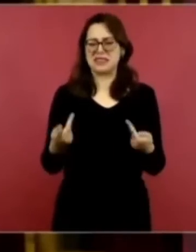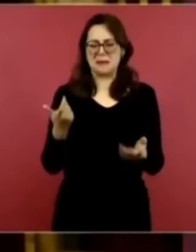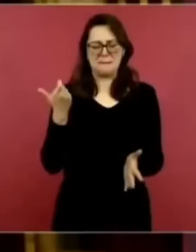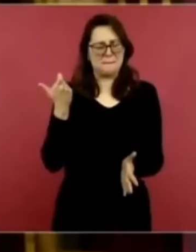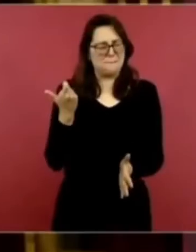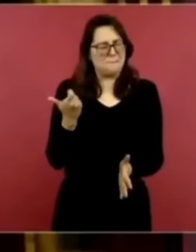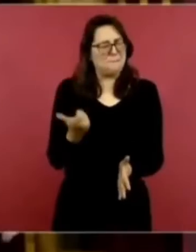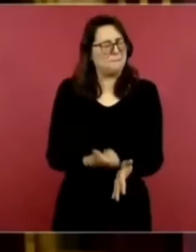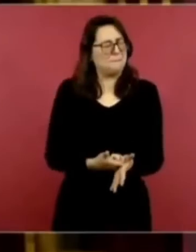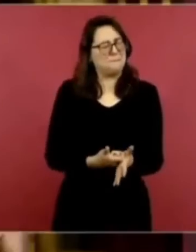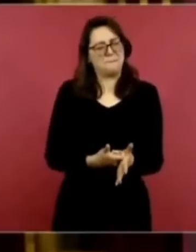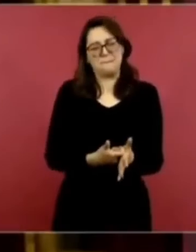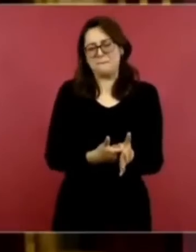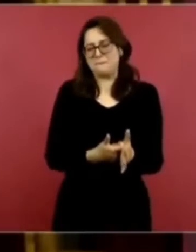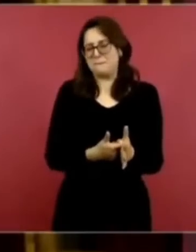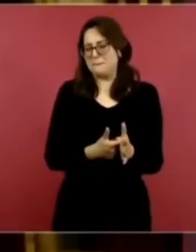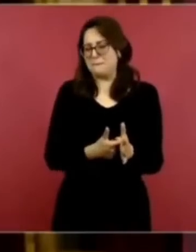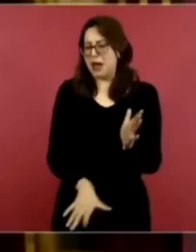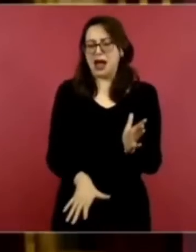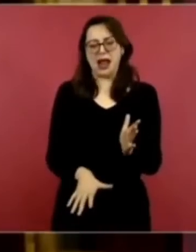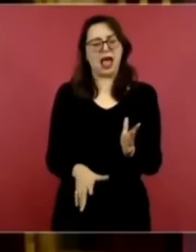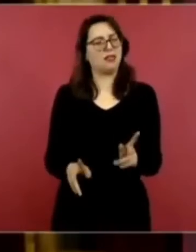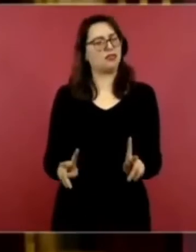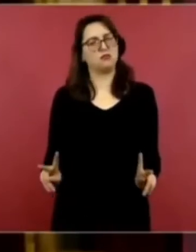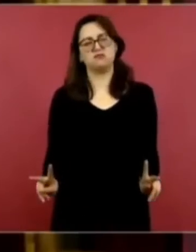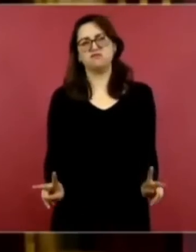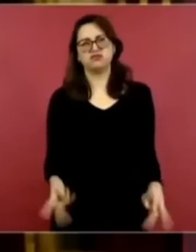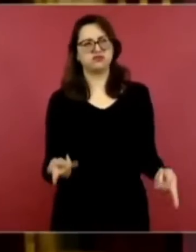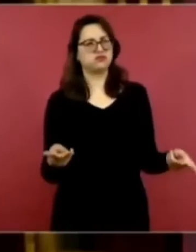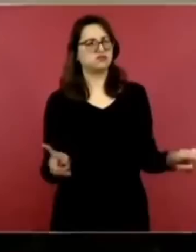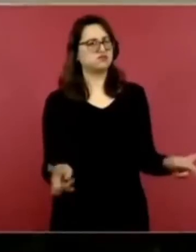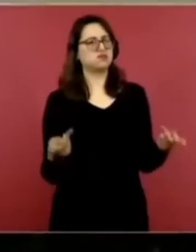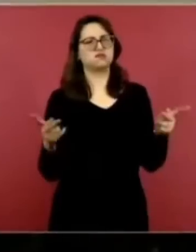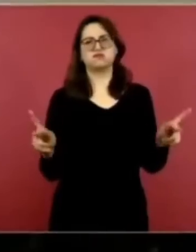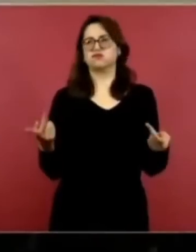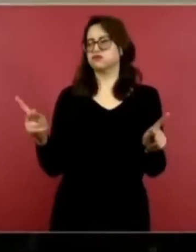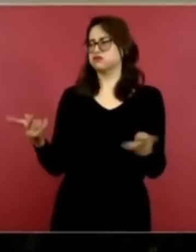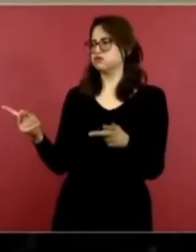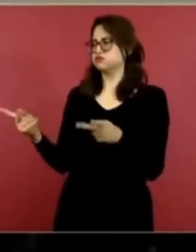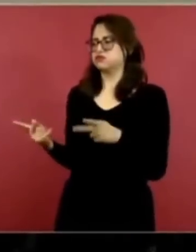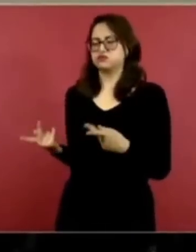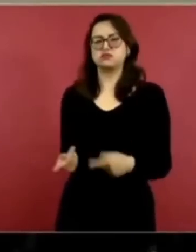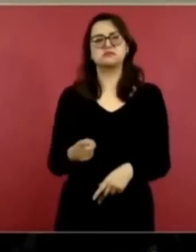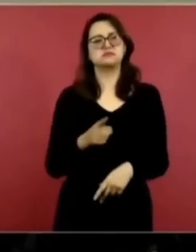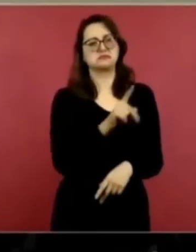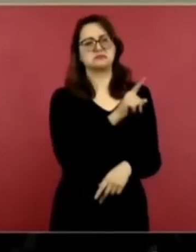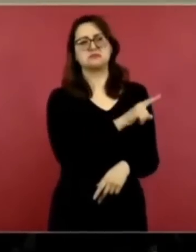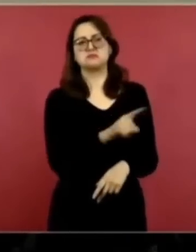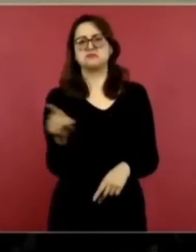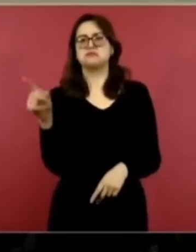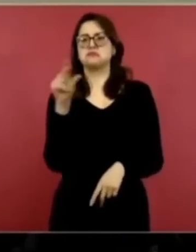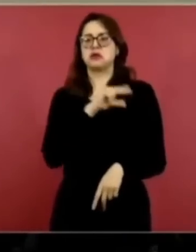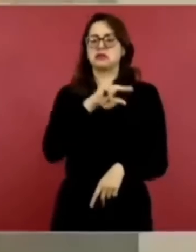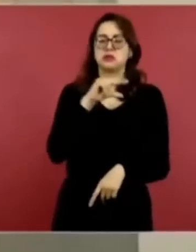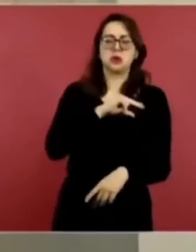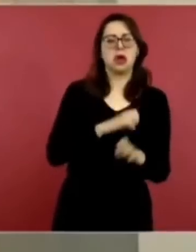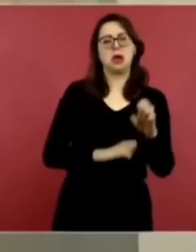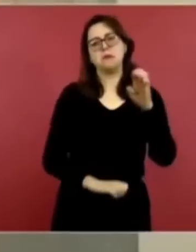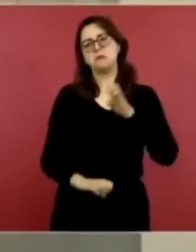muy bajos a los grandes